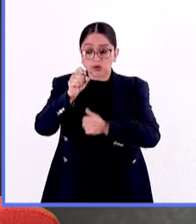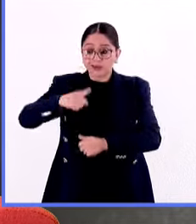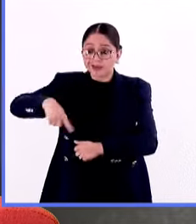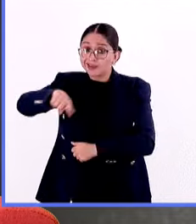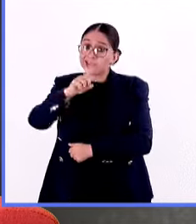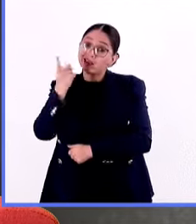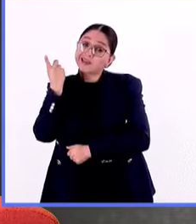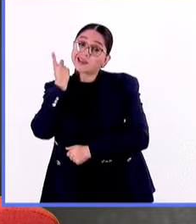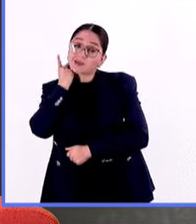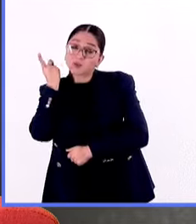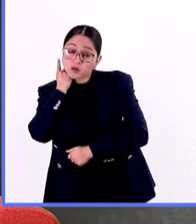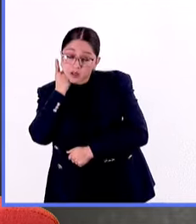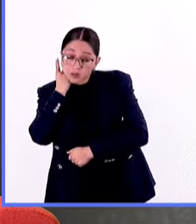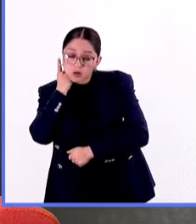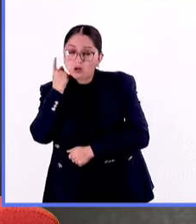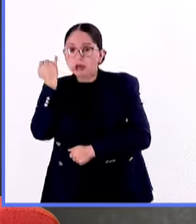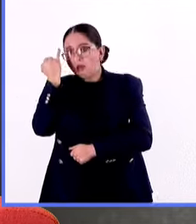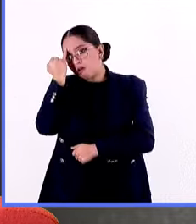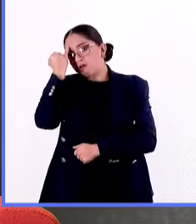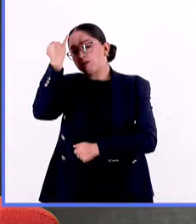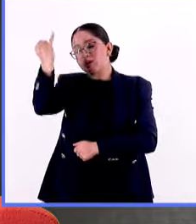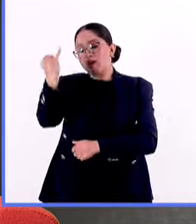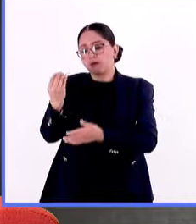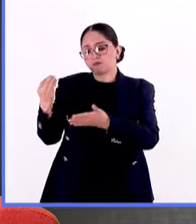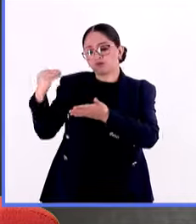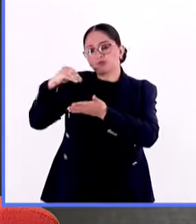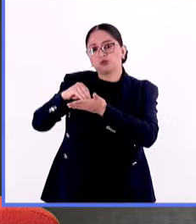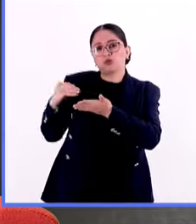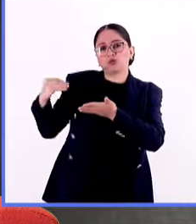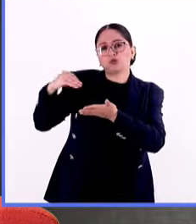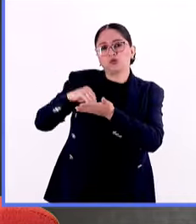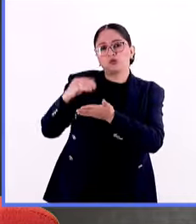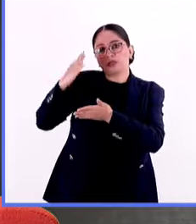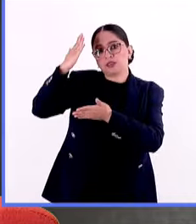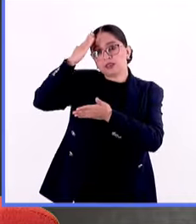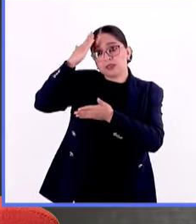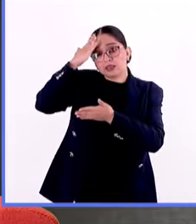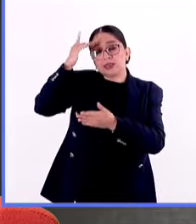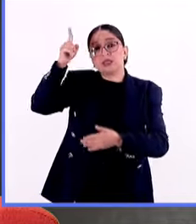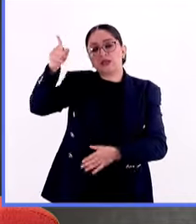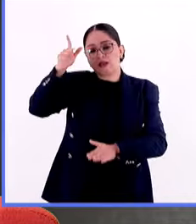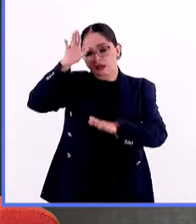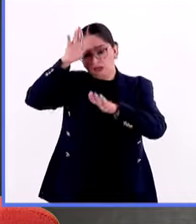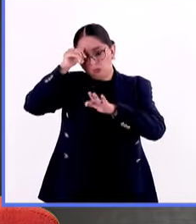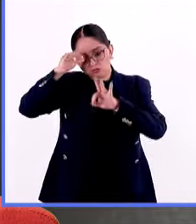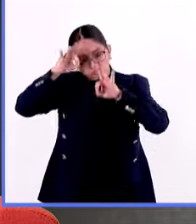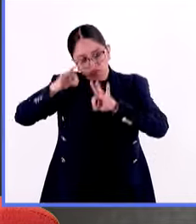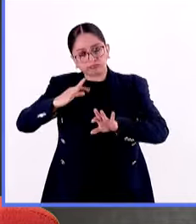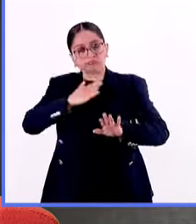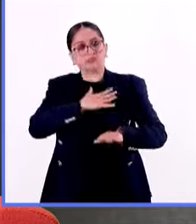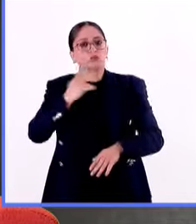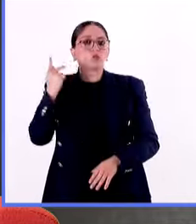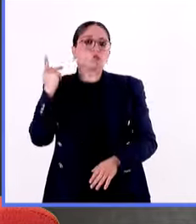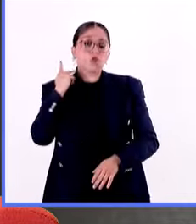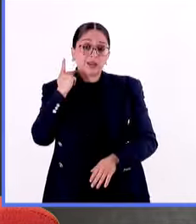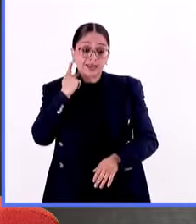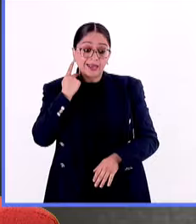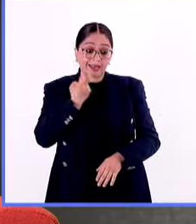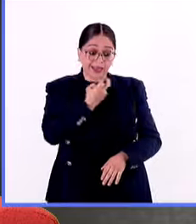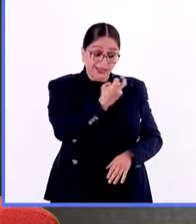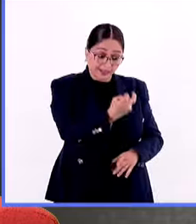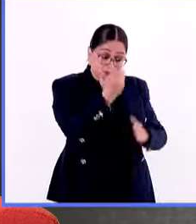una serie de principios, fue un compromiso político y a partir de ahí se redactaría